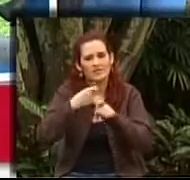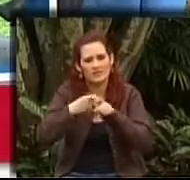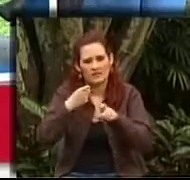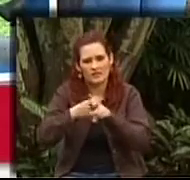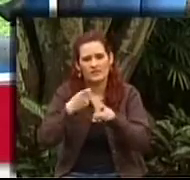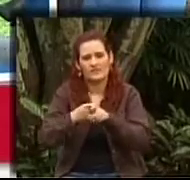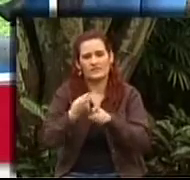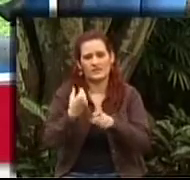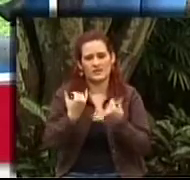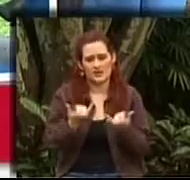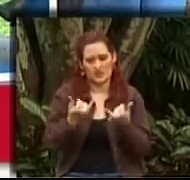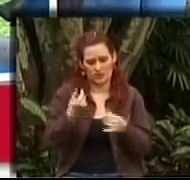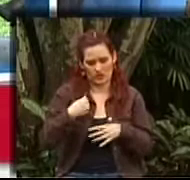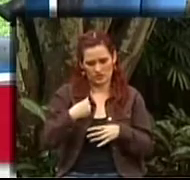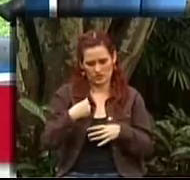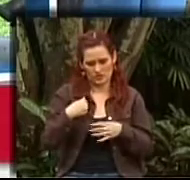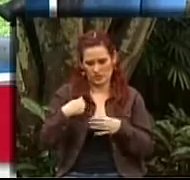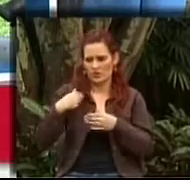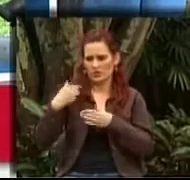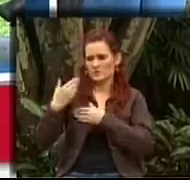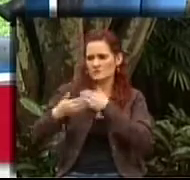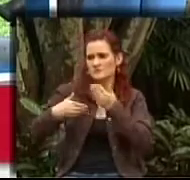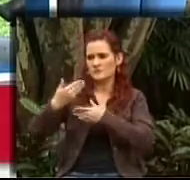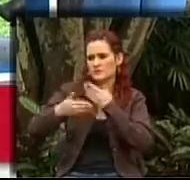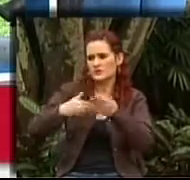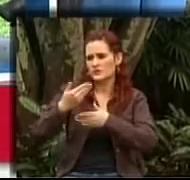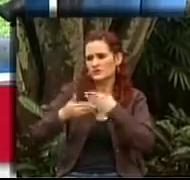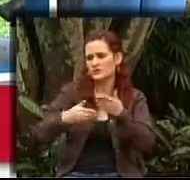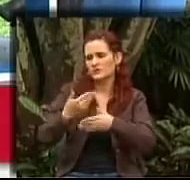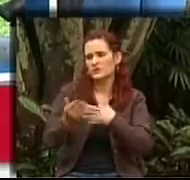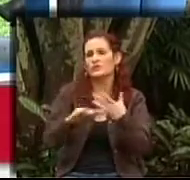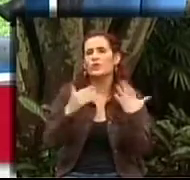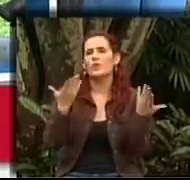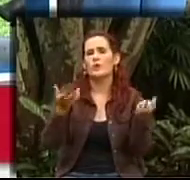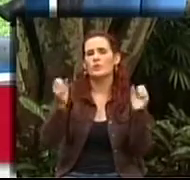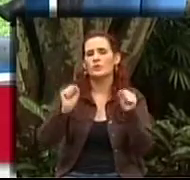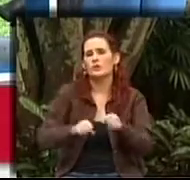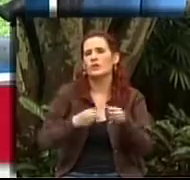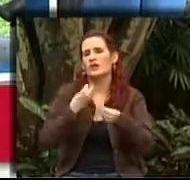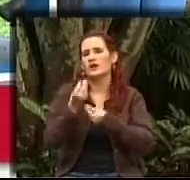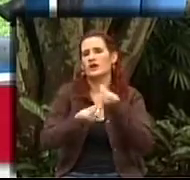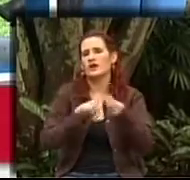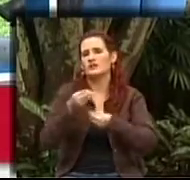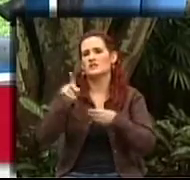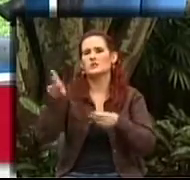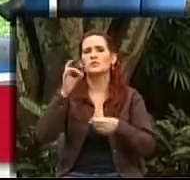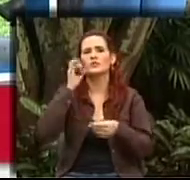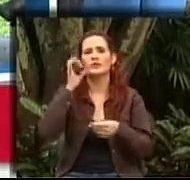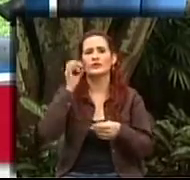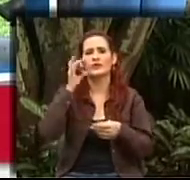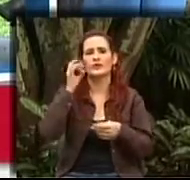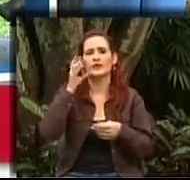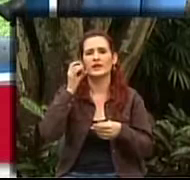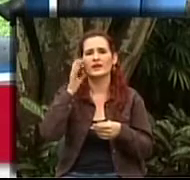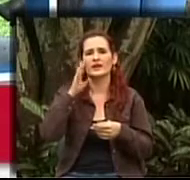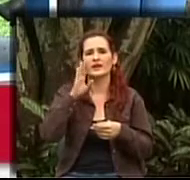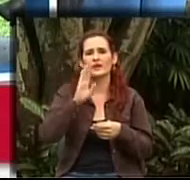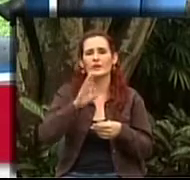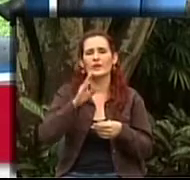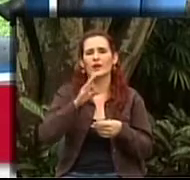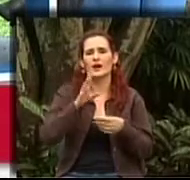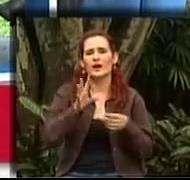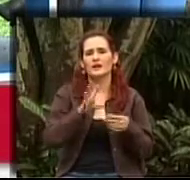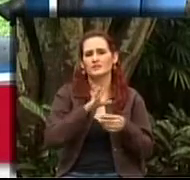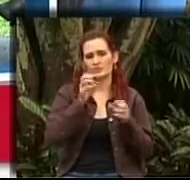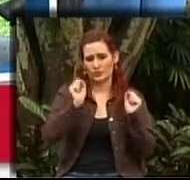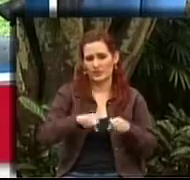ese trámite que para Río Negro también aplica por lo de la Secretaría de